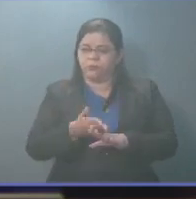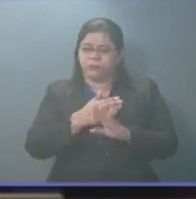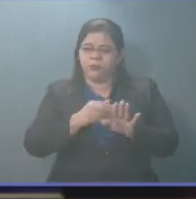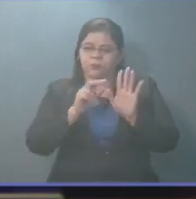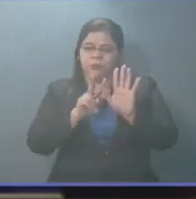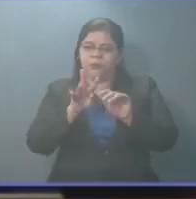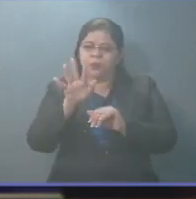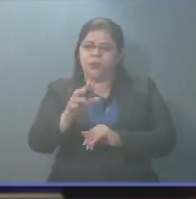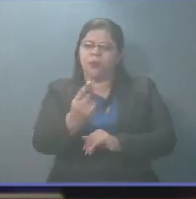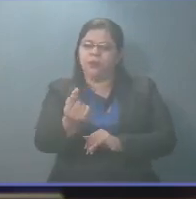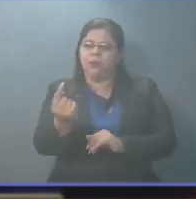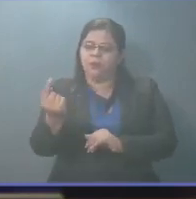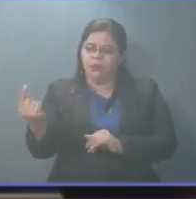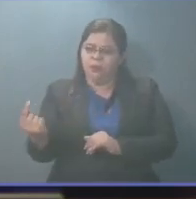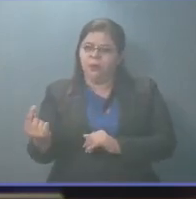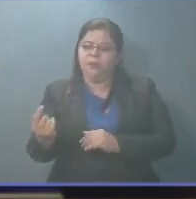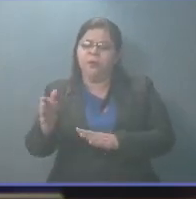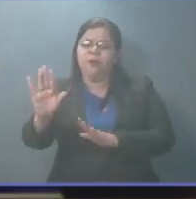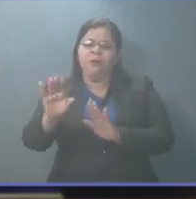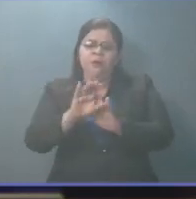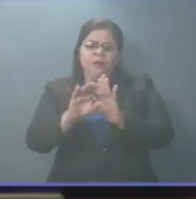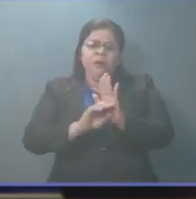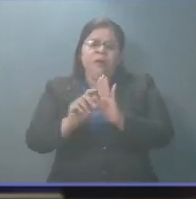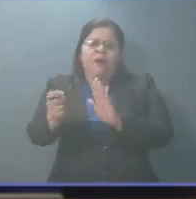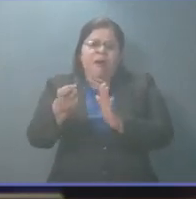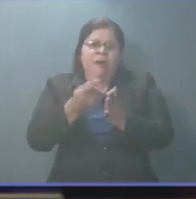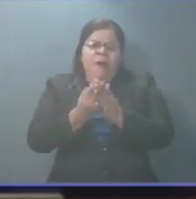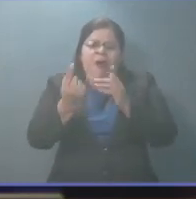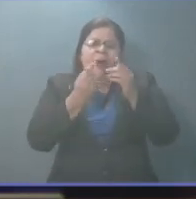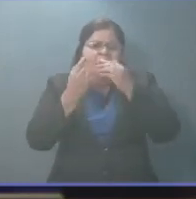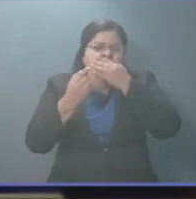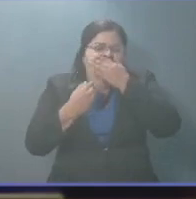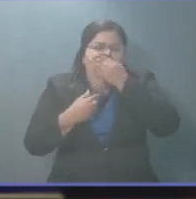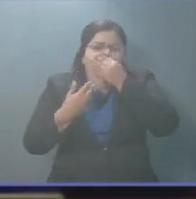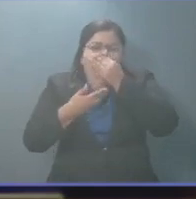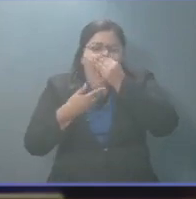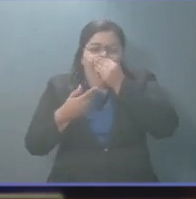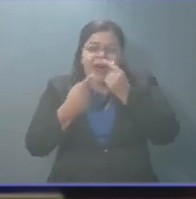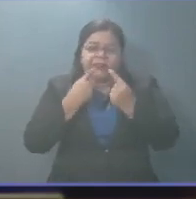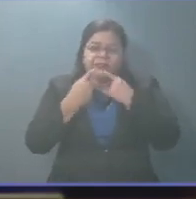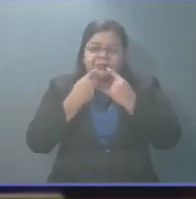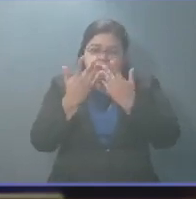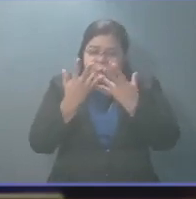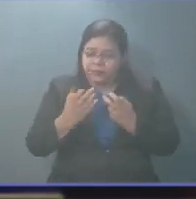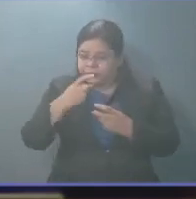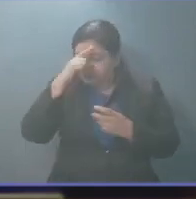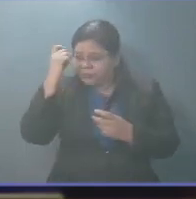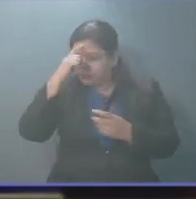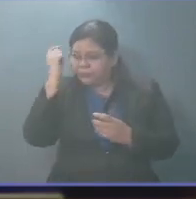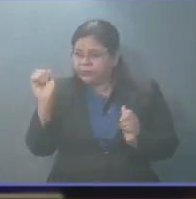ciudadanos que demostraron interés por trabajar